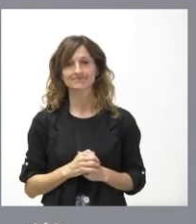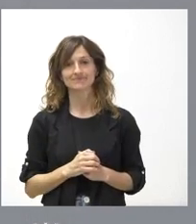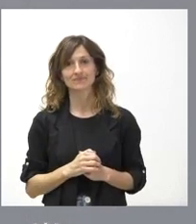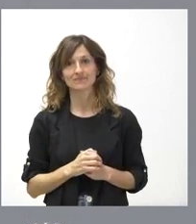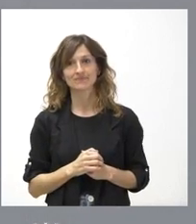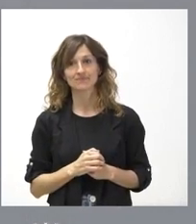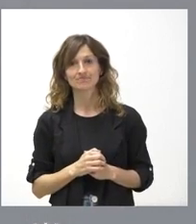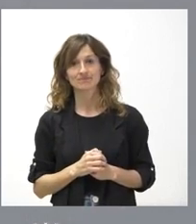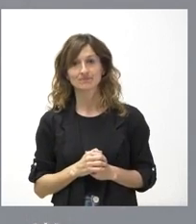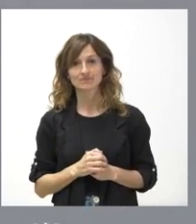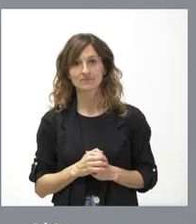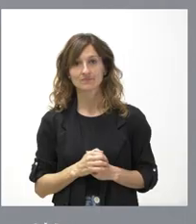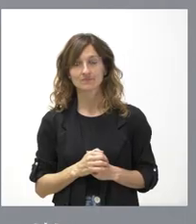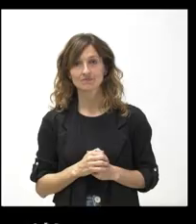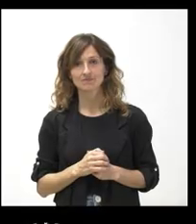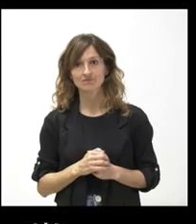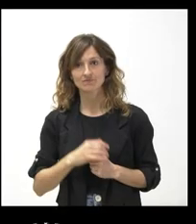Completamente convencidos de que no va a tener